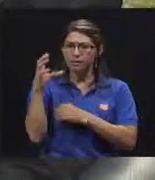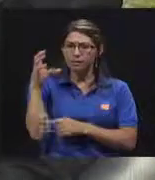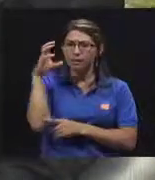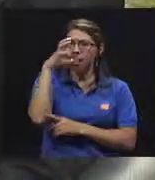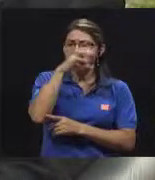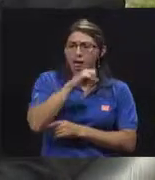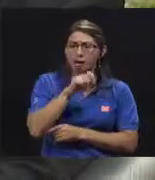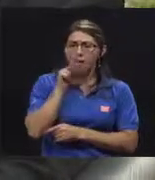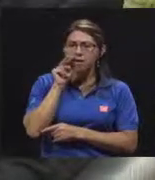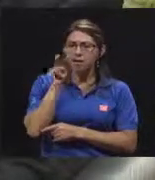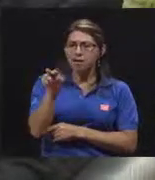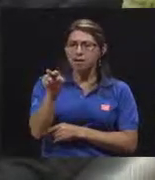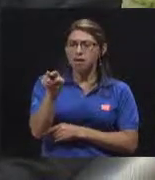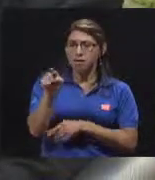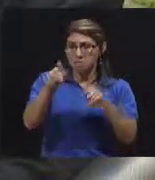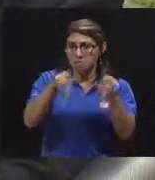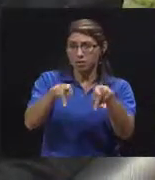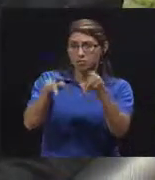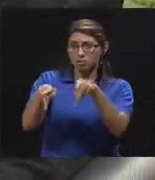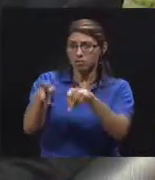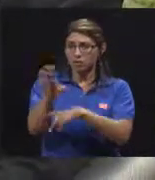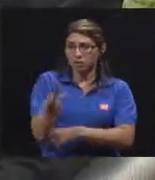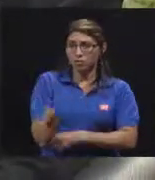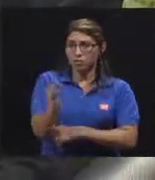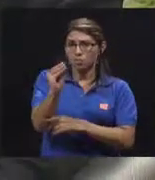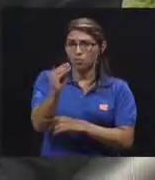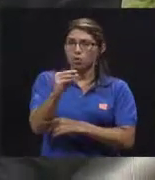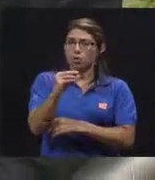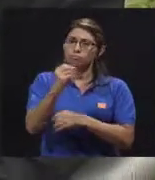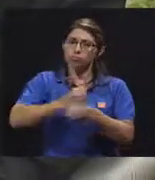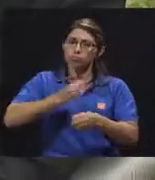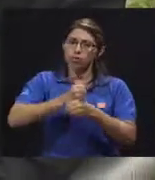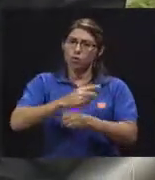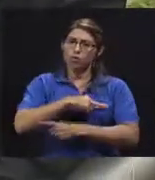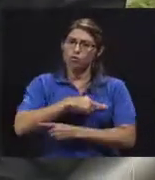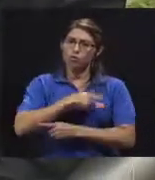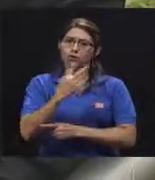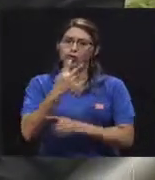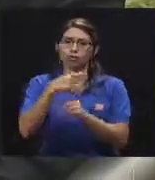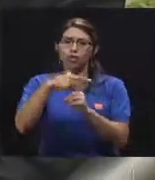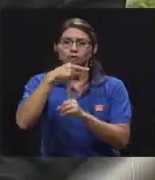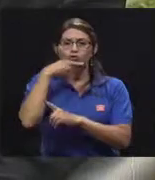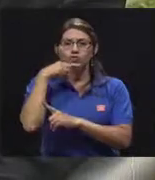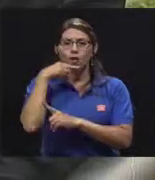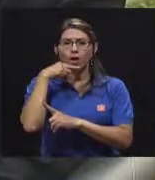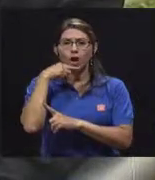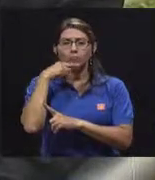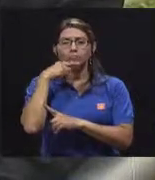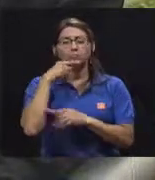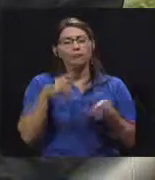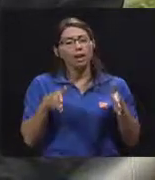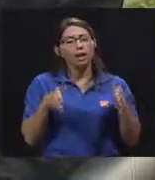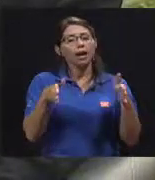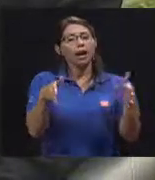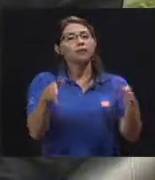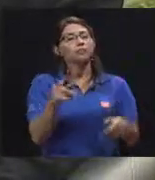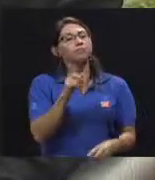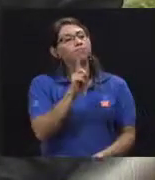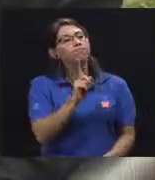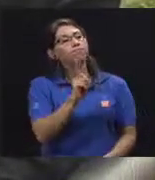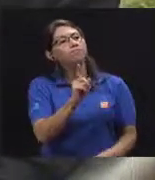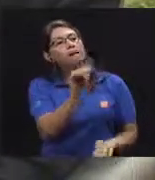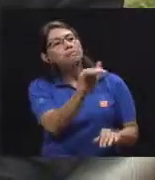ven muchachos voluntarios de la Cruz Roja en media calle buscando a gente que sea como benefactor